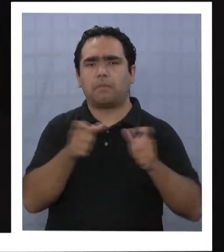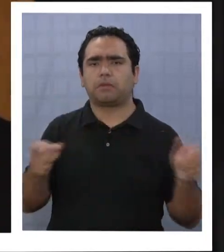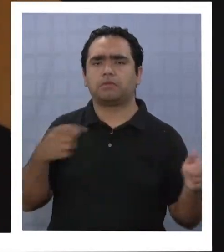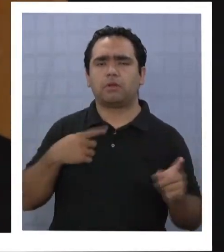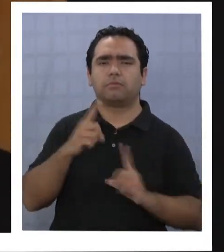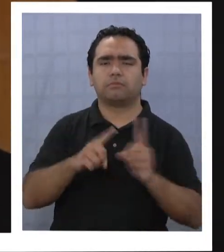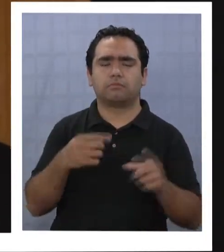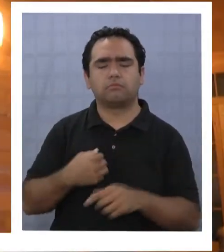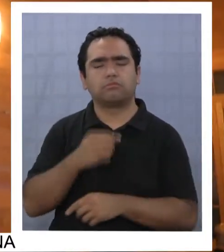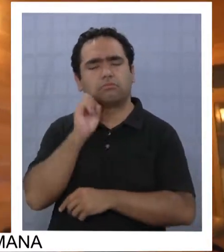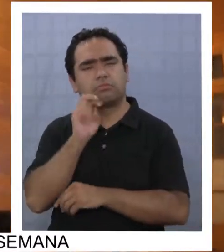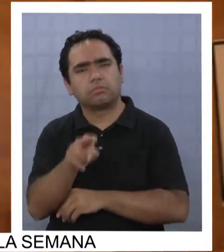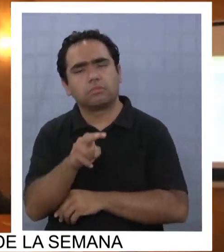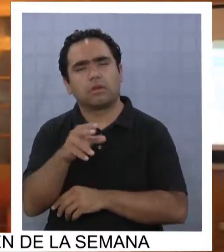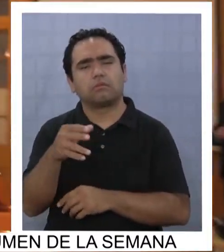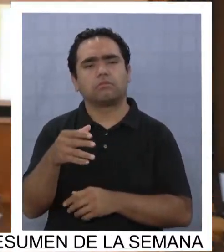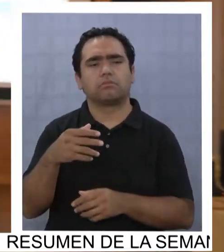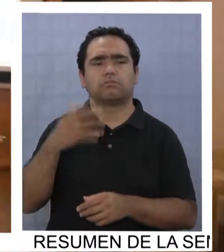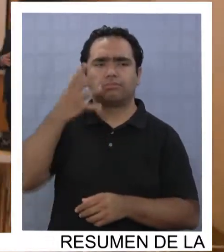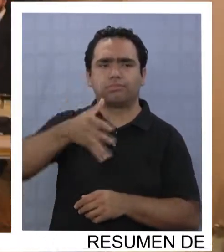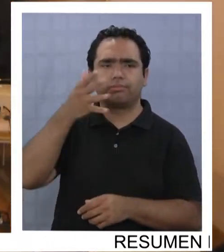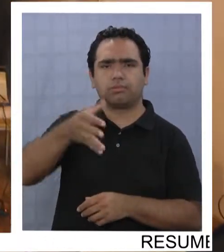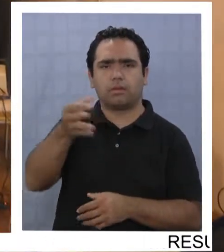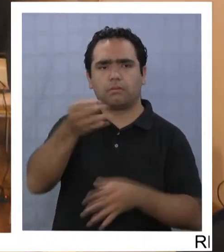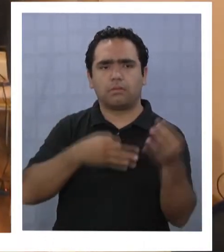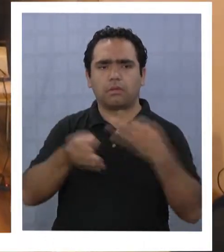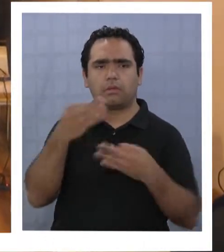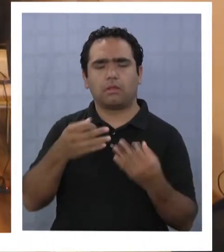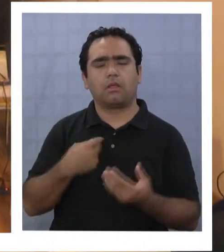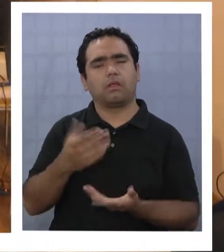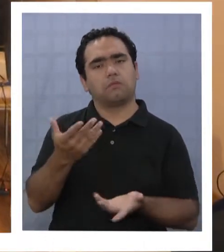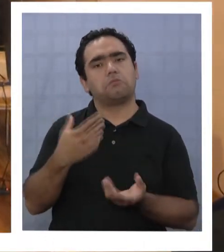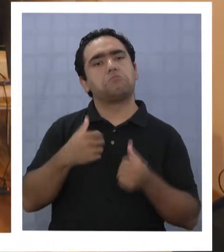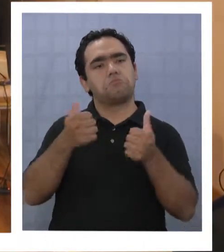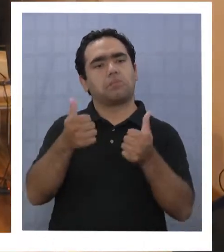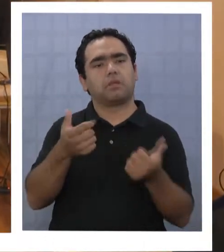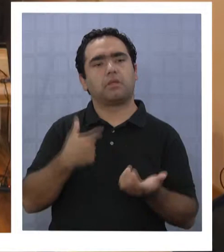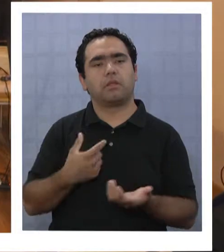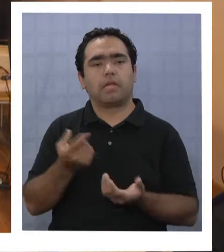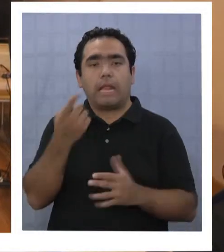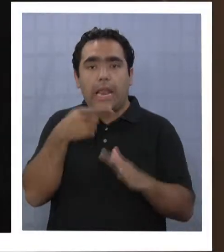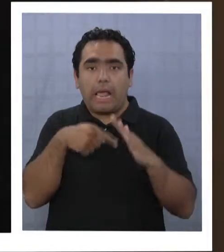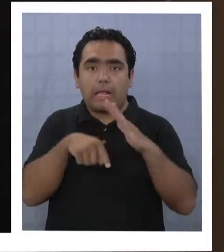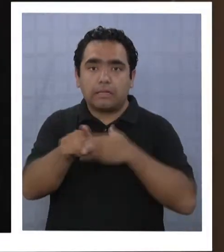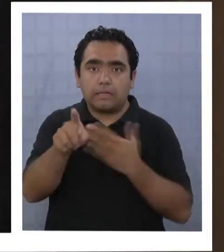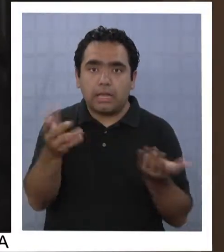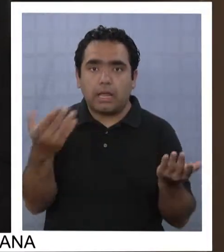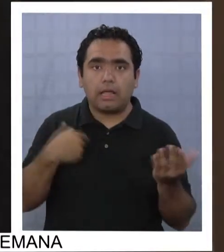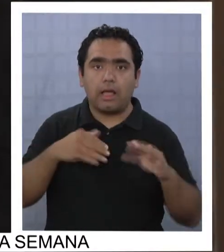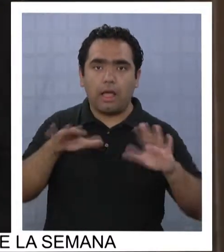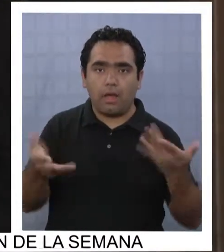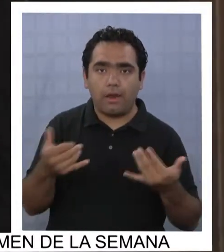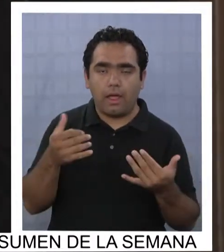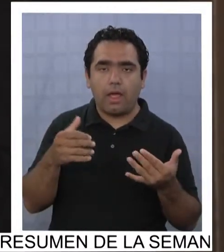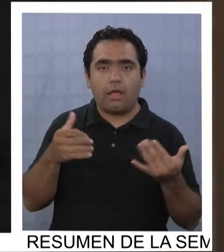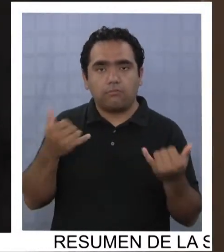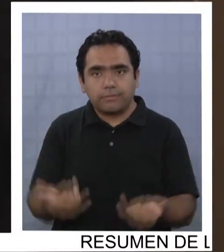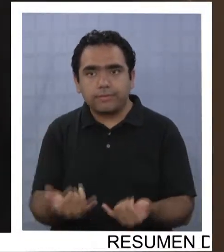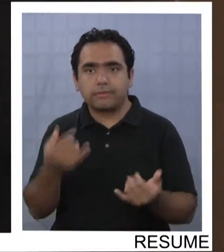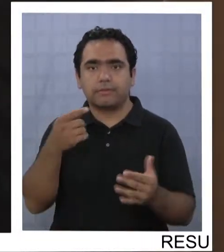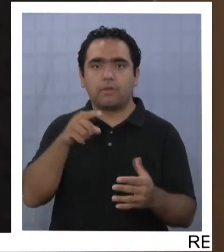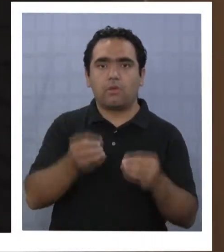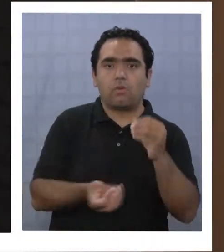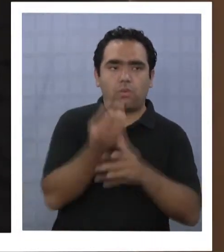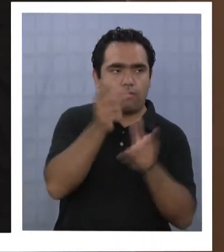quedaron conforme con las explicaciones y esperan que la entrada a la era digital en la televisión abierta permite el ingreso de nuevos